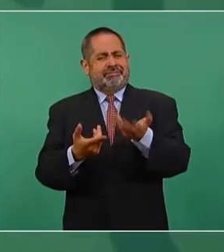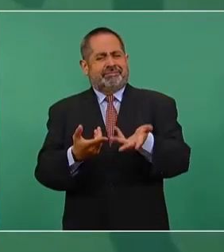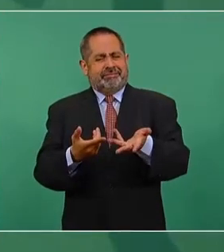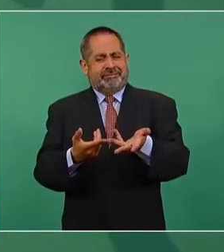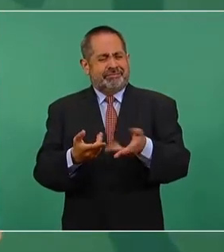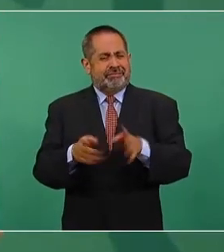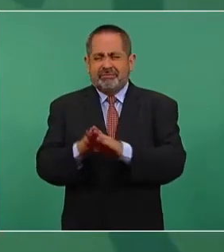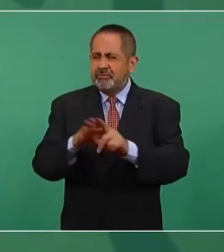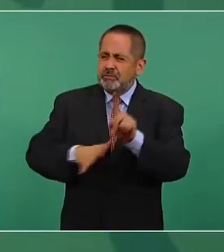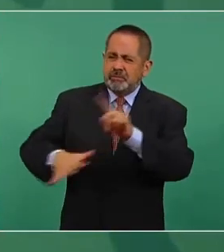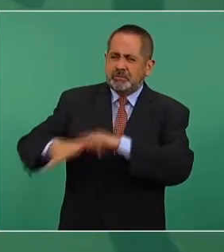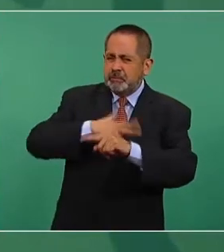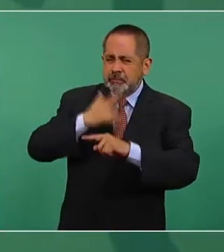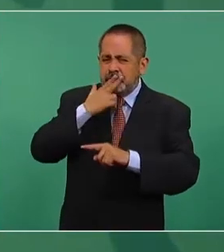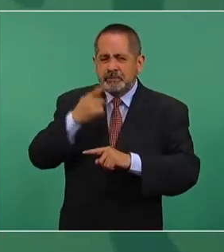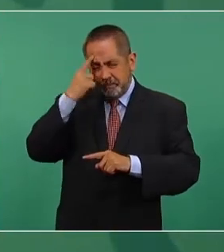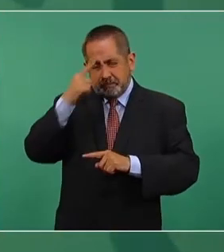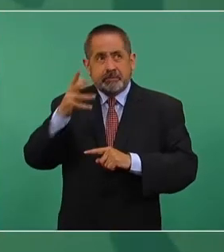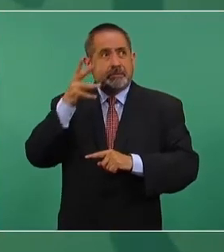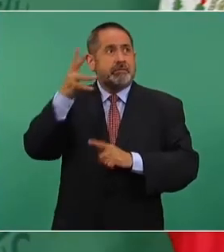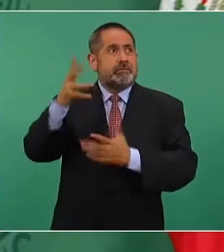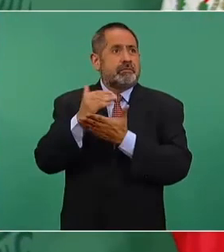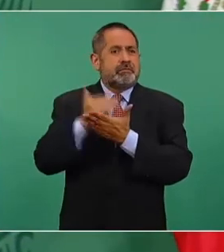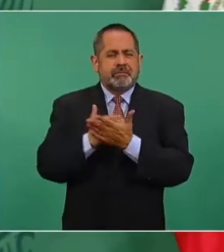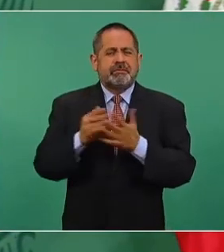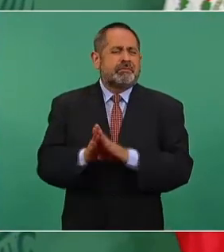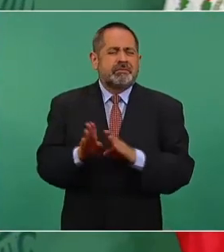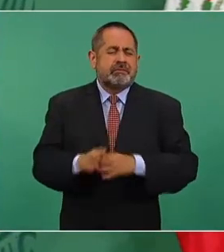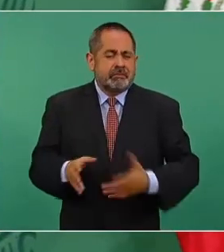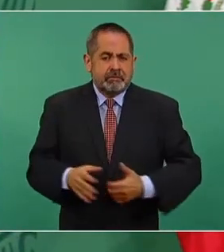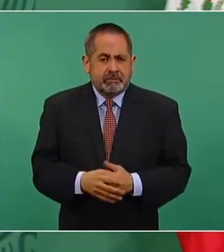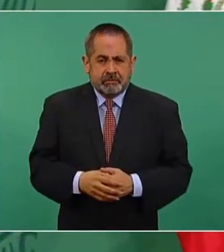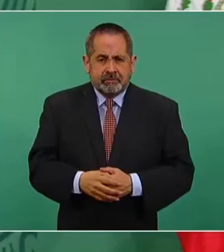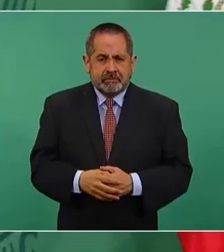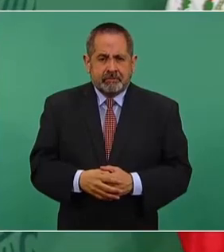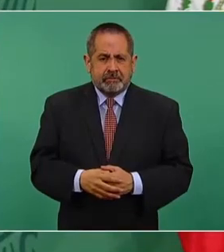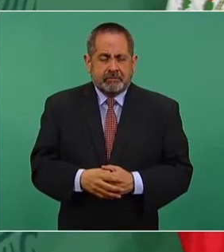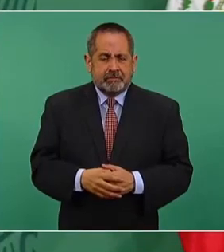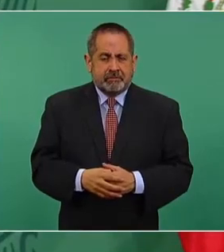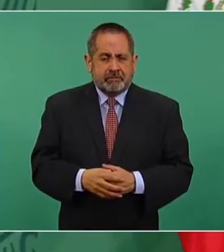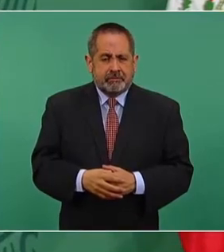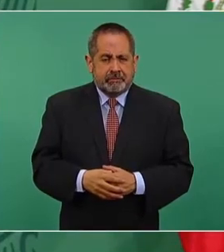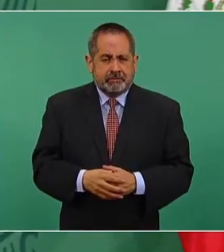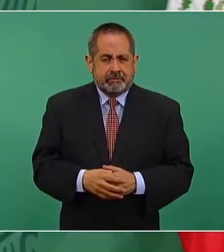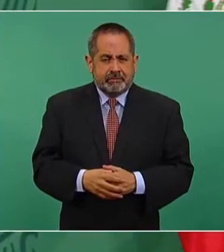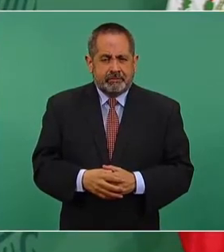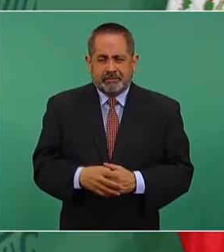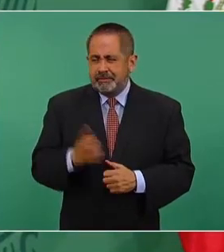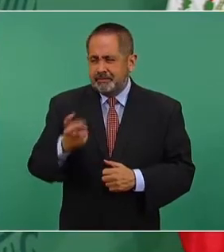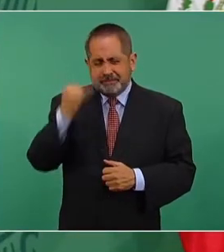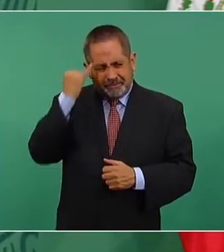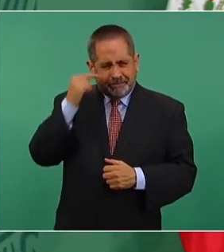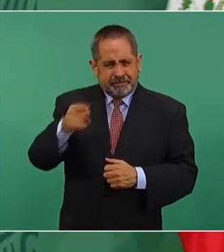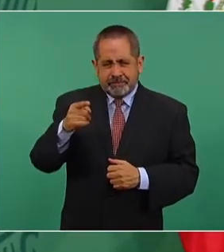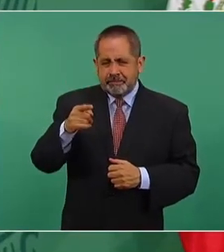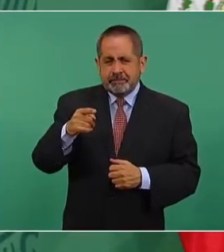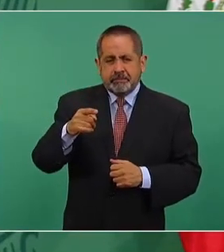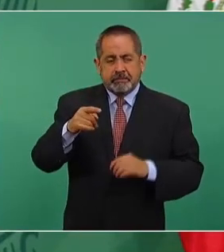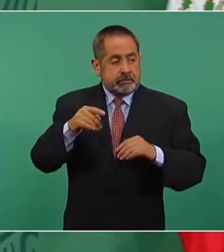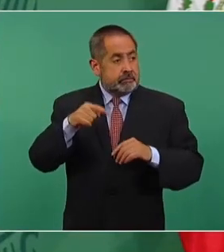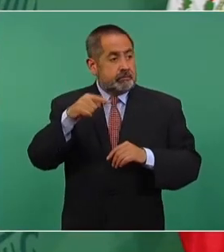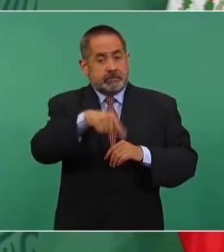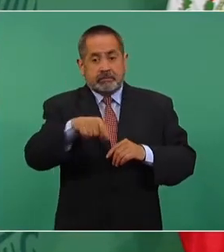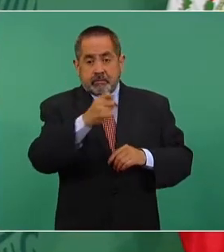ambiente, para enfrentar el cambio climático, están planteando incrementar la